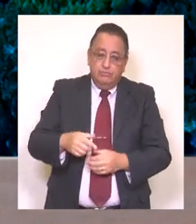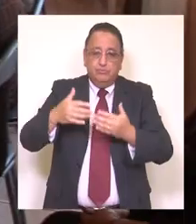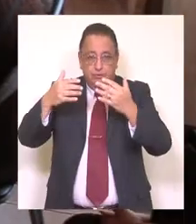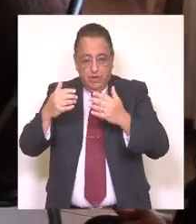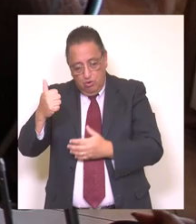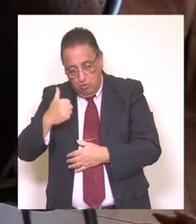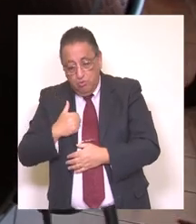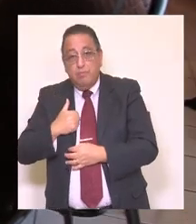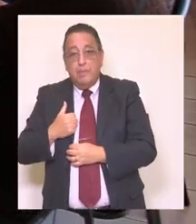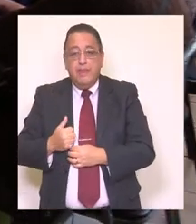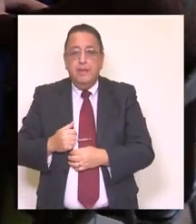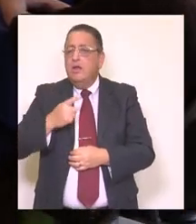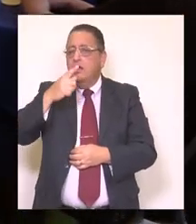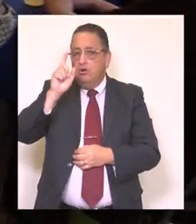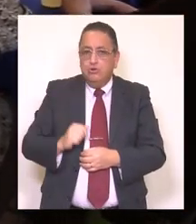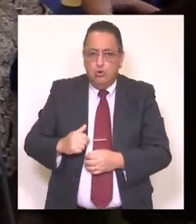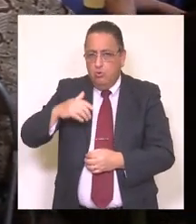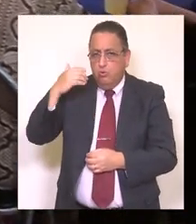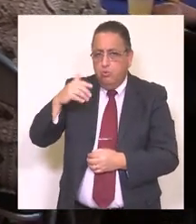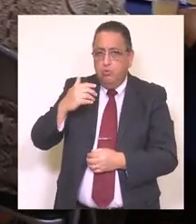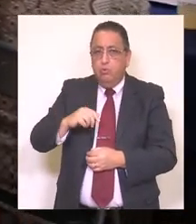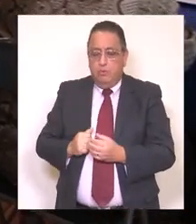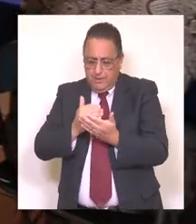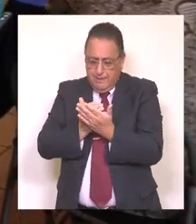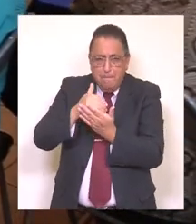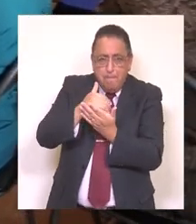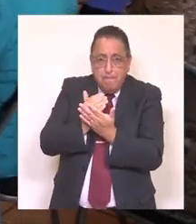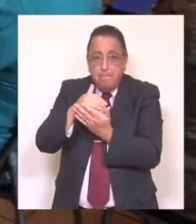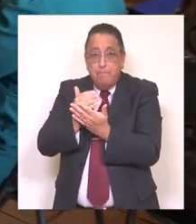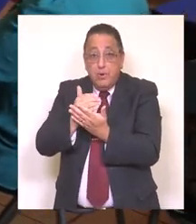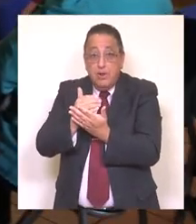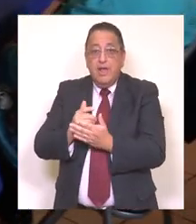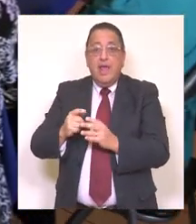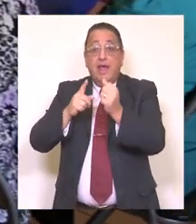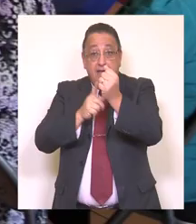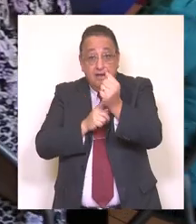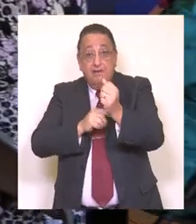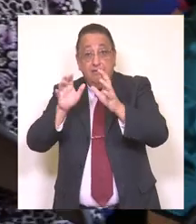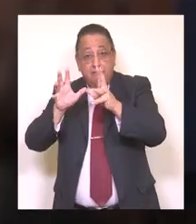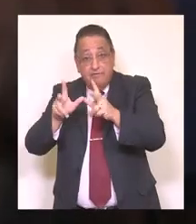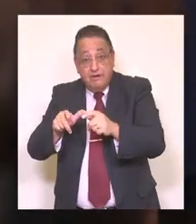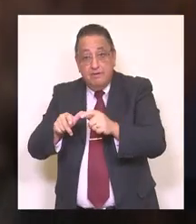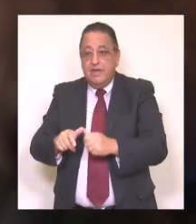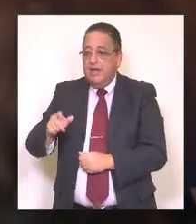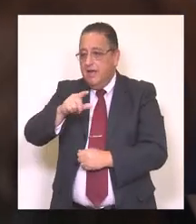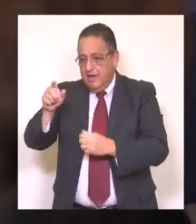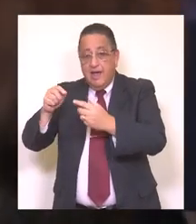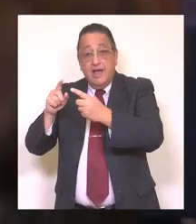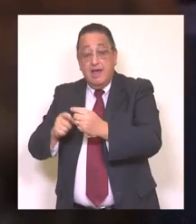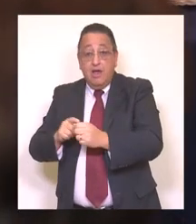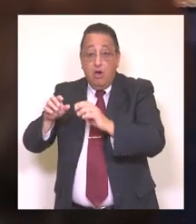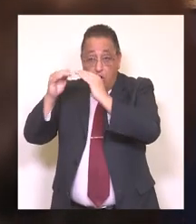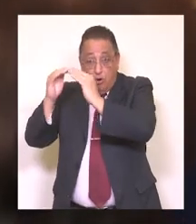presente. Mencionar también otros programas de gobierno con los cuales trabajamos, como el programa Familia, como el programa Registro de Hogares, como el programa